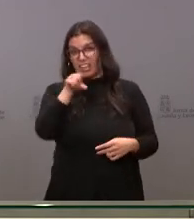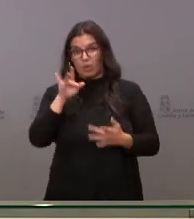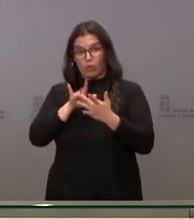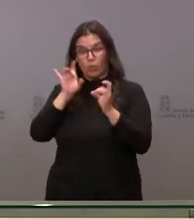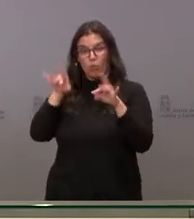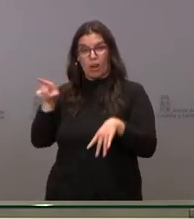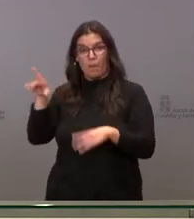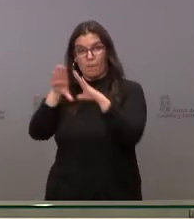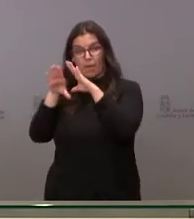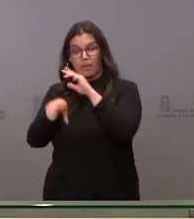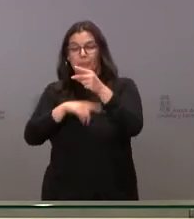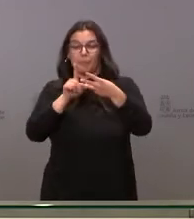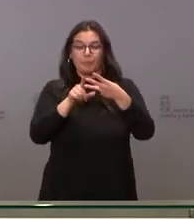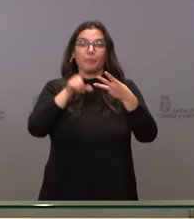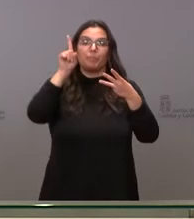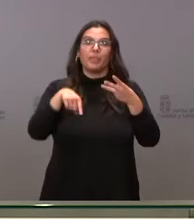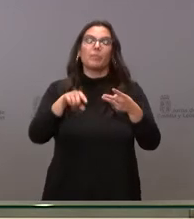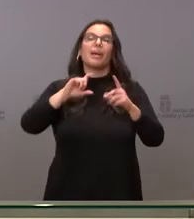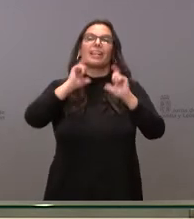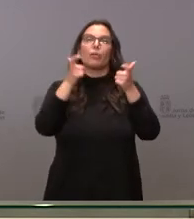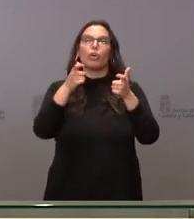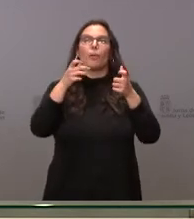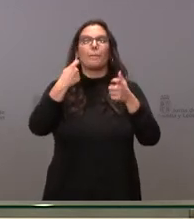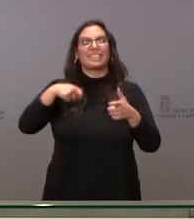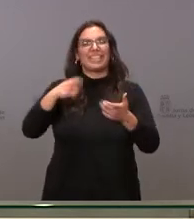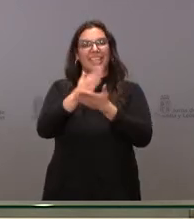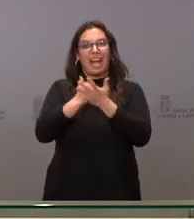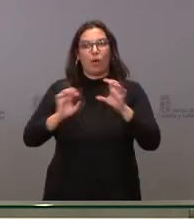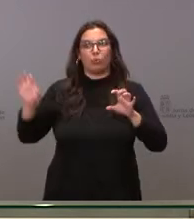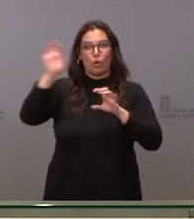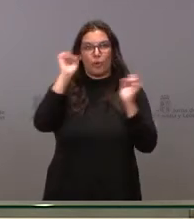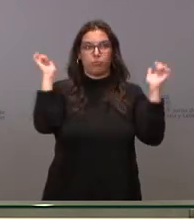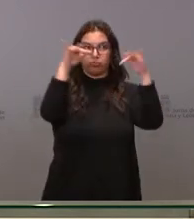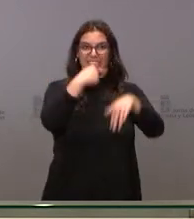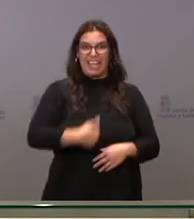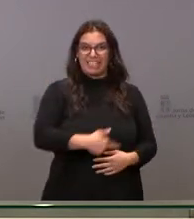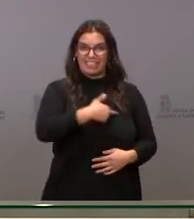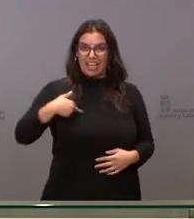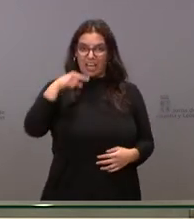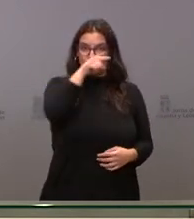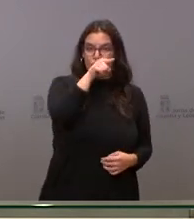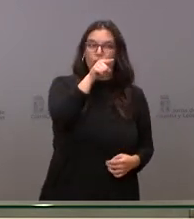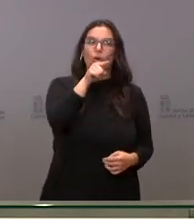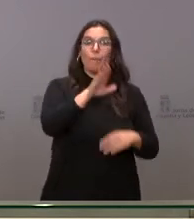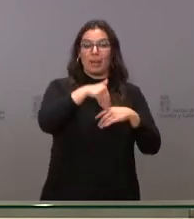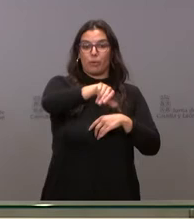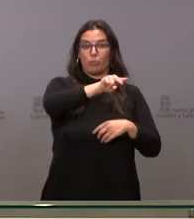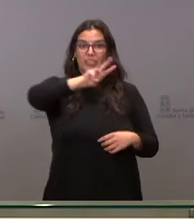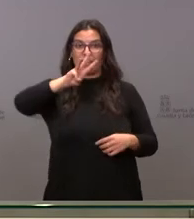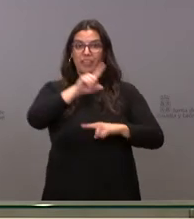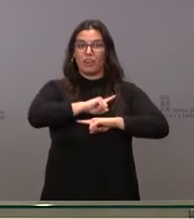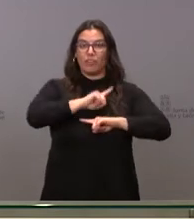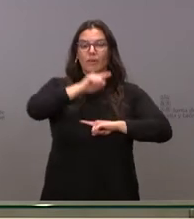preguntarle sobre la reunión de presidentes en Santiago de Compostela, prevista para el 23 de noviembre, si la Junta está preparando algún documento